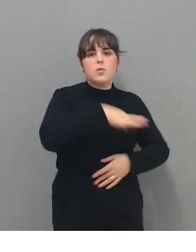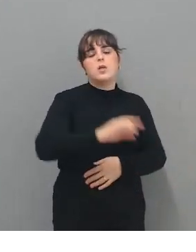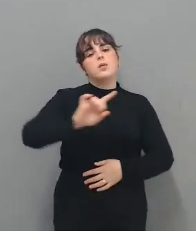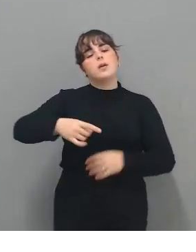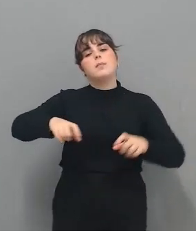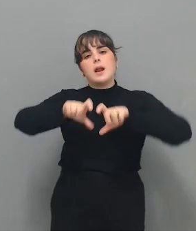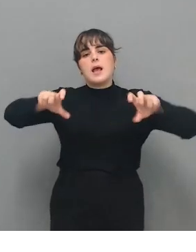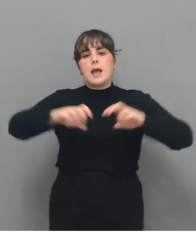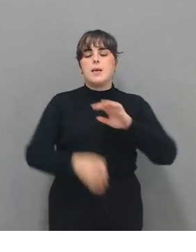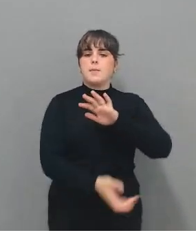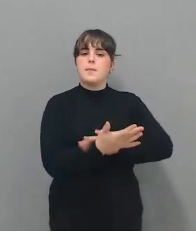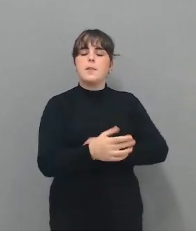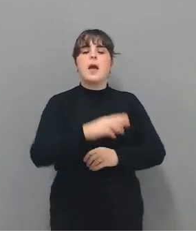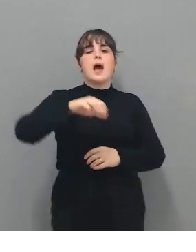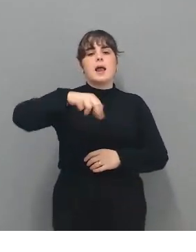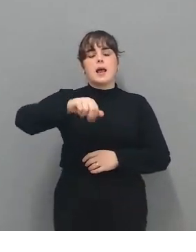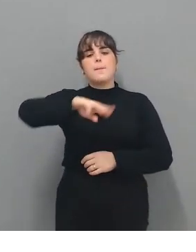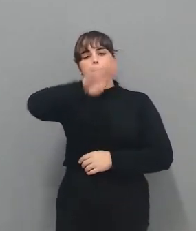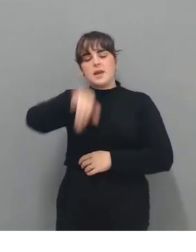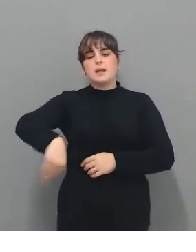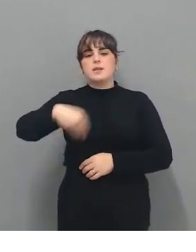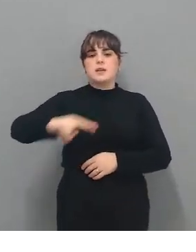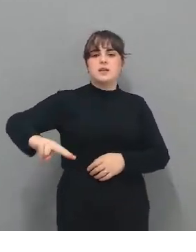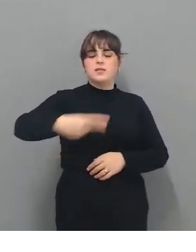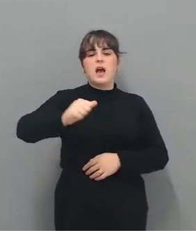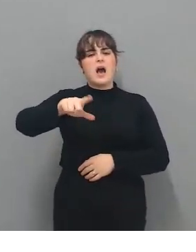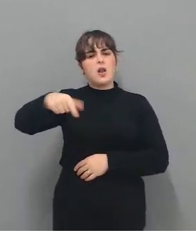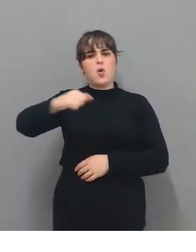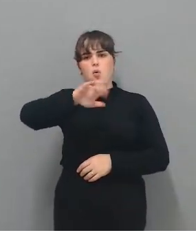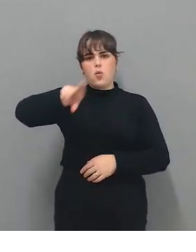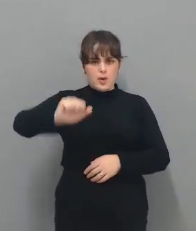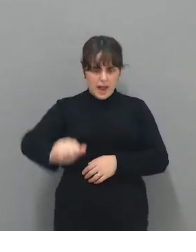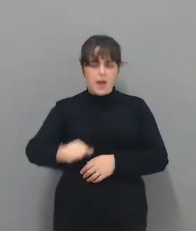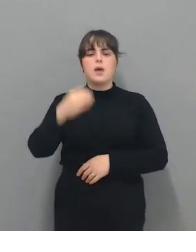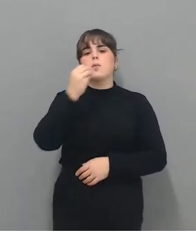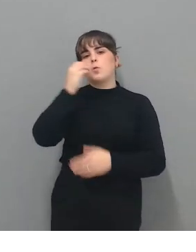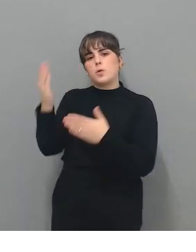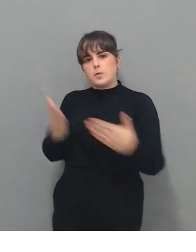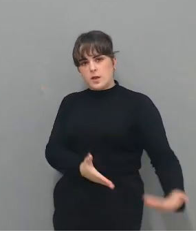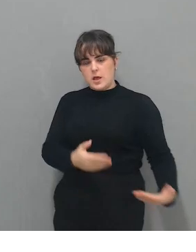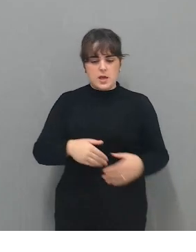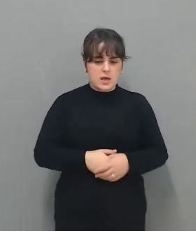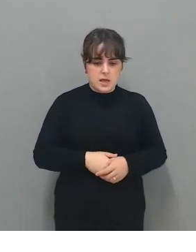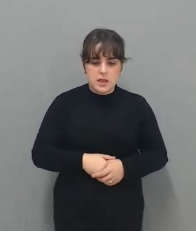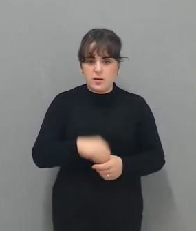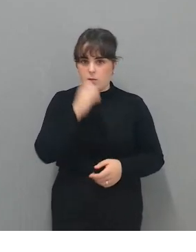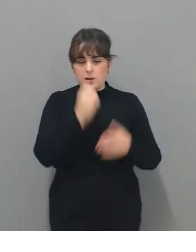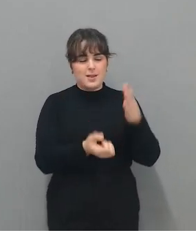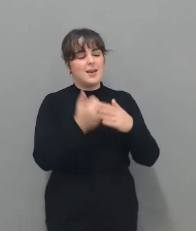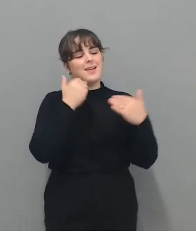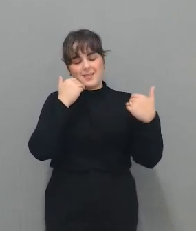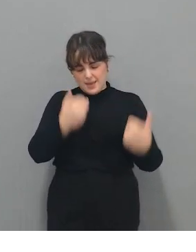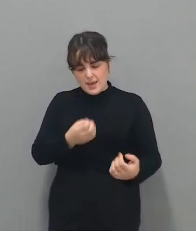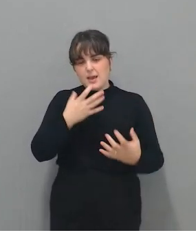Ella es Ana Pérez, es vicepresidenta de Aljura. Ana, bienvenida, buenos días. ¿Cómo estás? Bien,